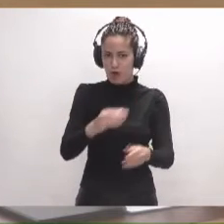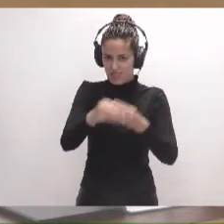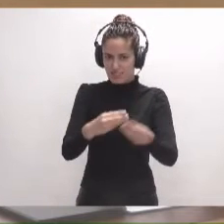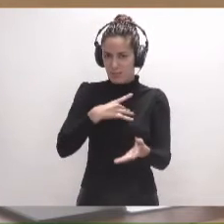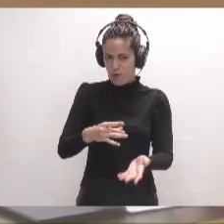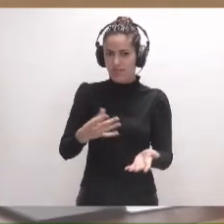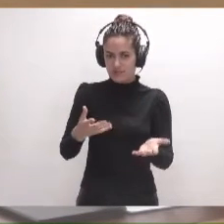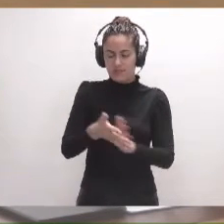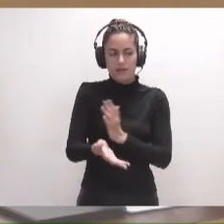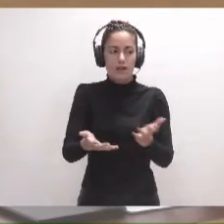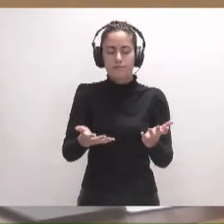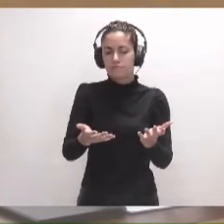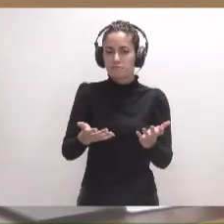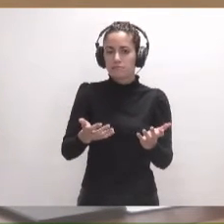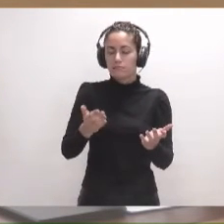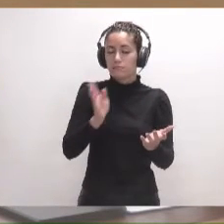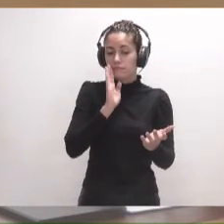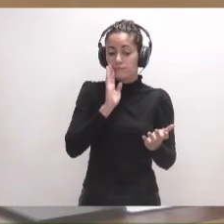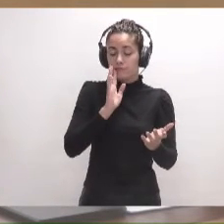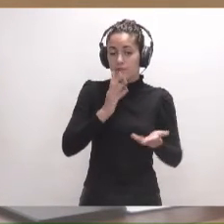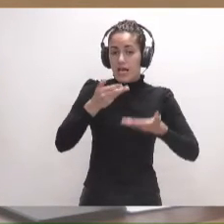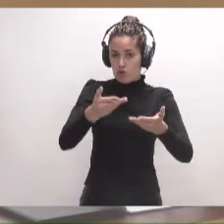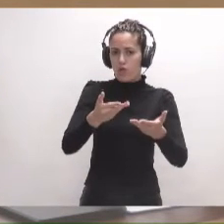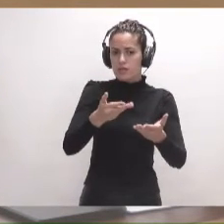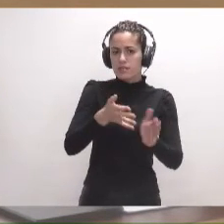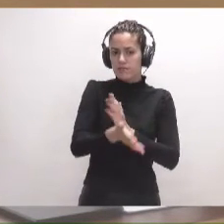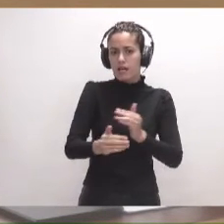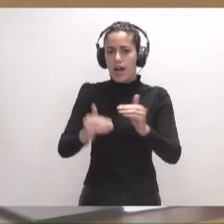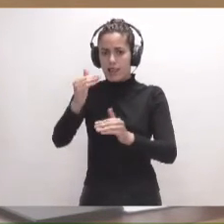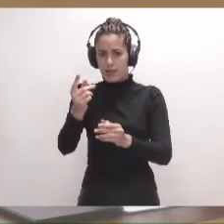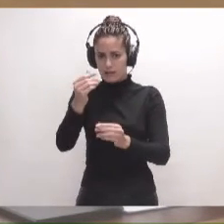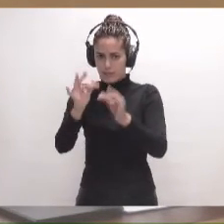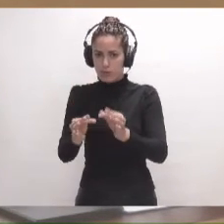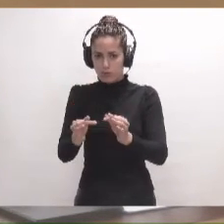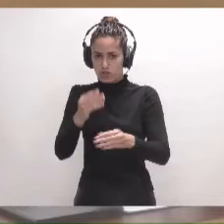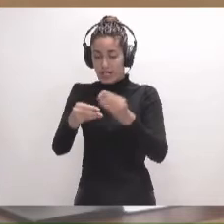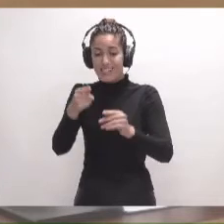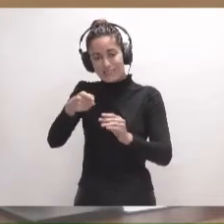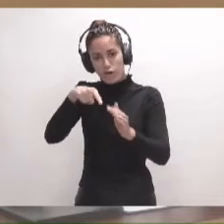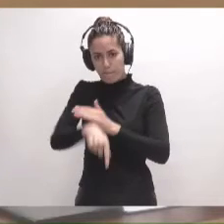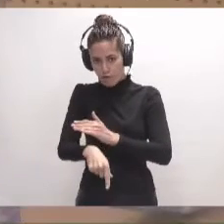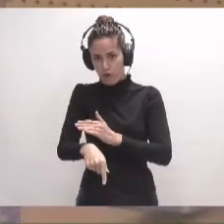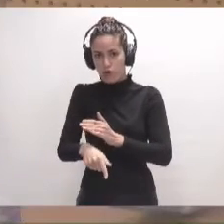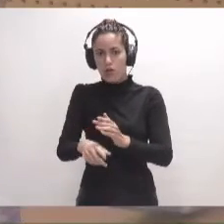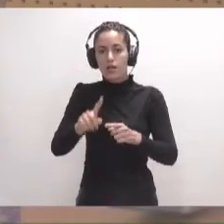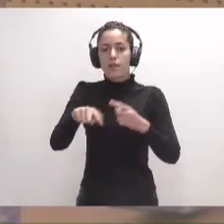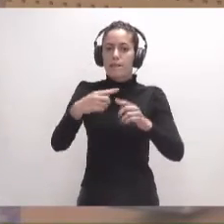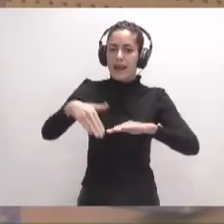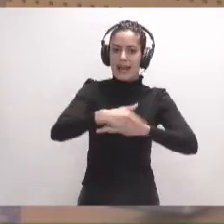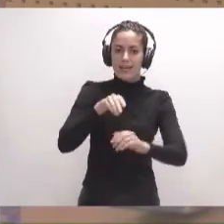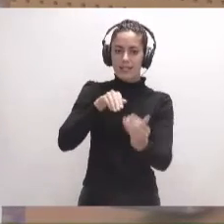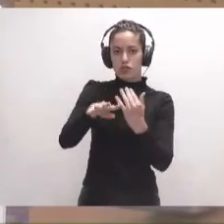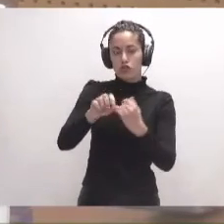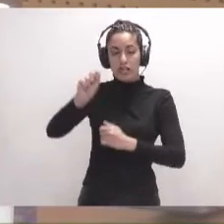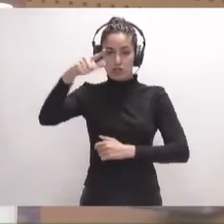el momento en el que se ha comentado, se van a articular las ayudas, se darán esas altas en el presupuesto. Ese es el fondo, ¿no? Y, en el caso de la calle El Sol, de la